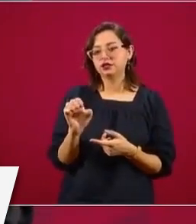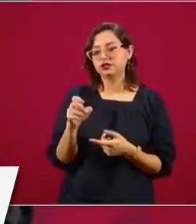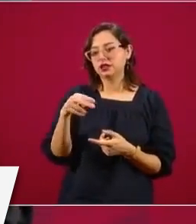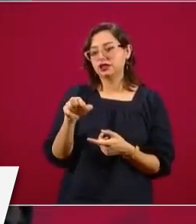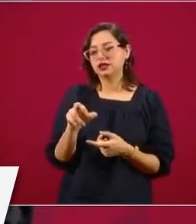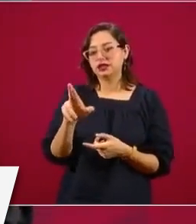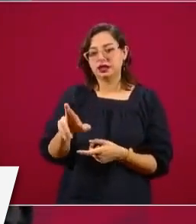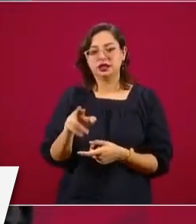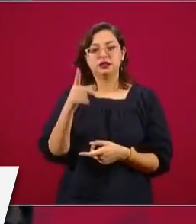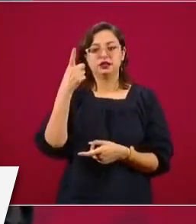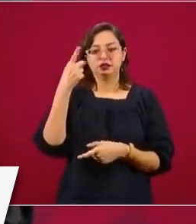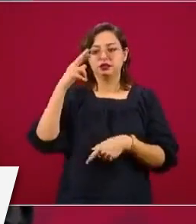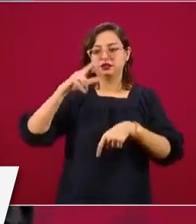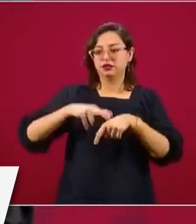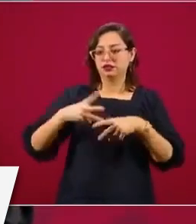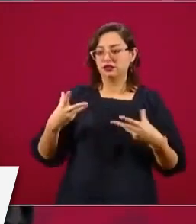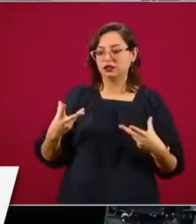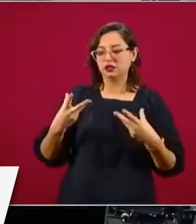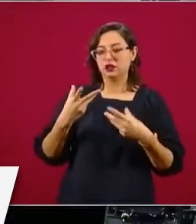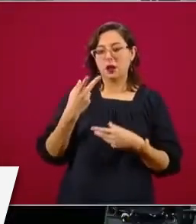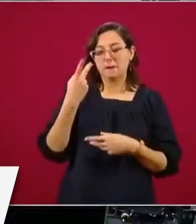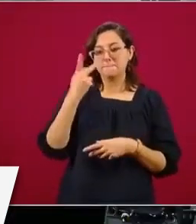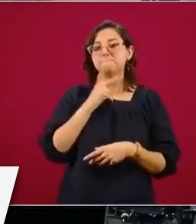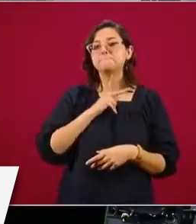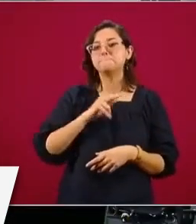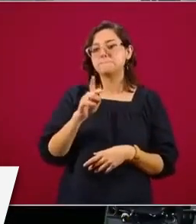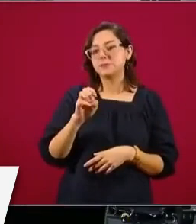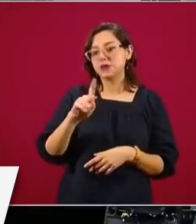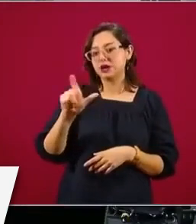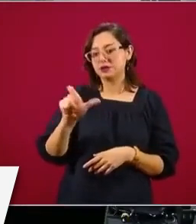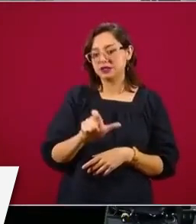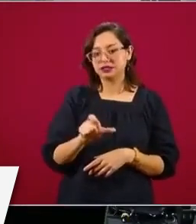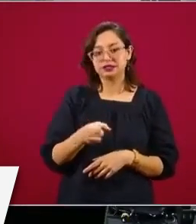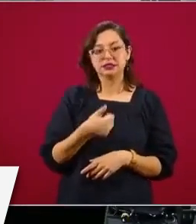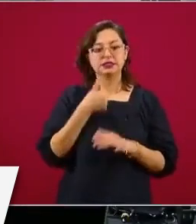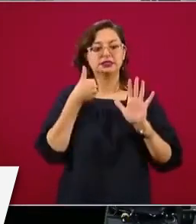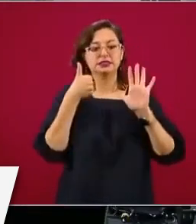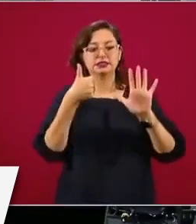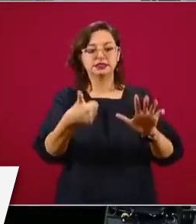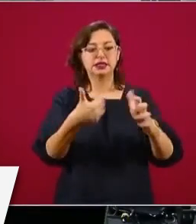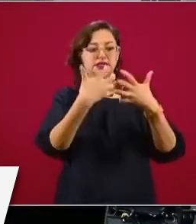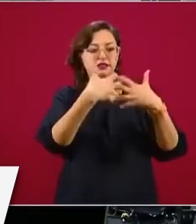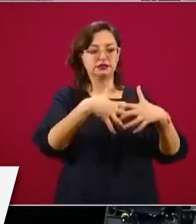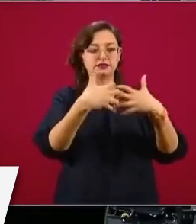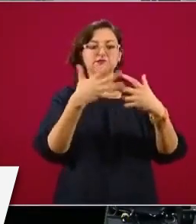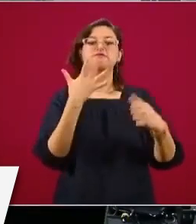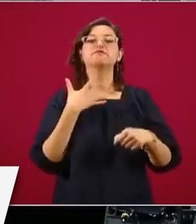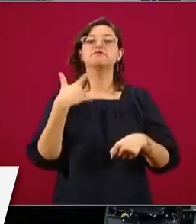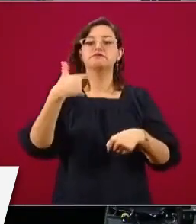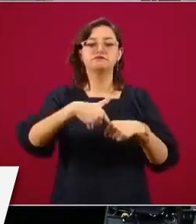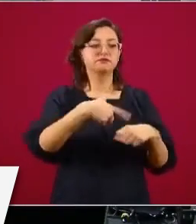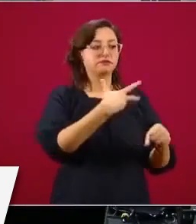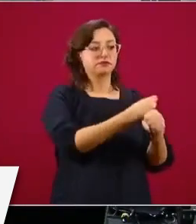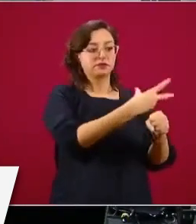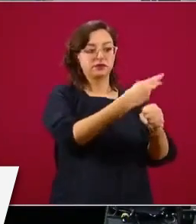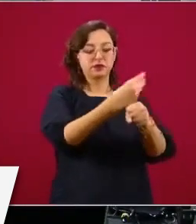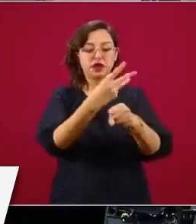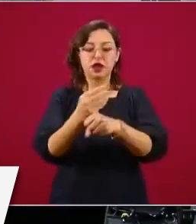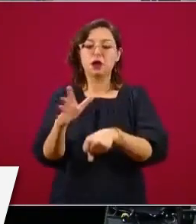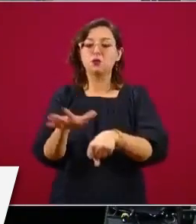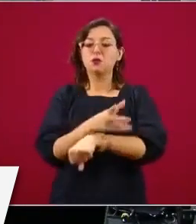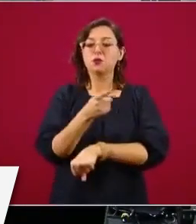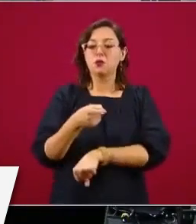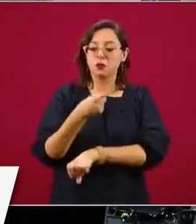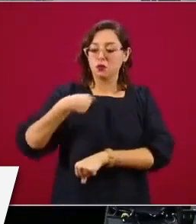a las seis refinerías que se están rehabilitando, porque el plan que tenemos